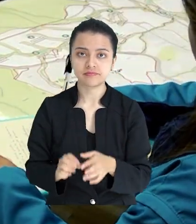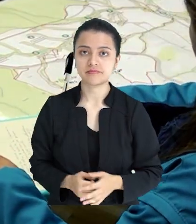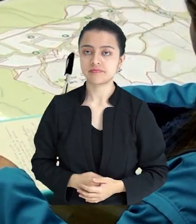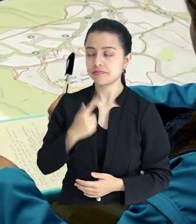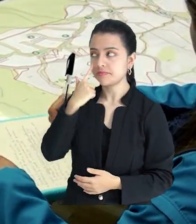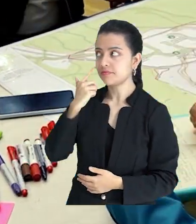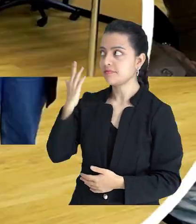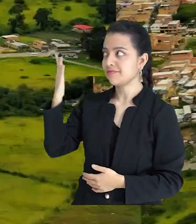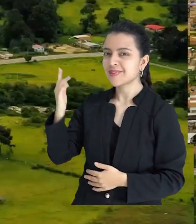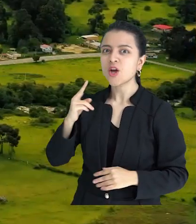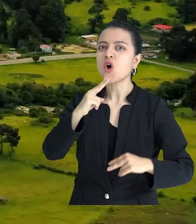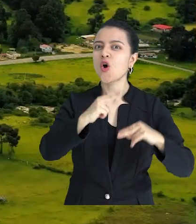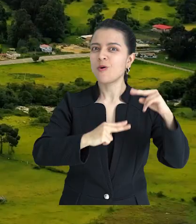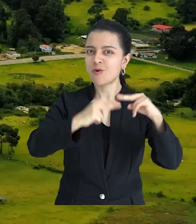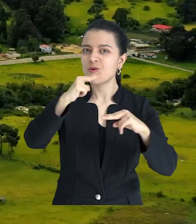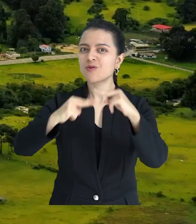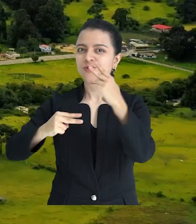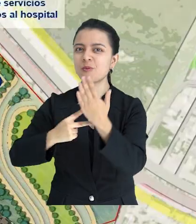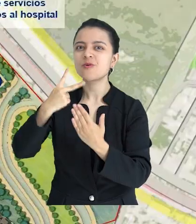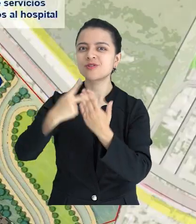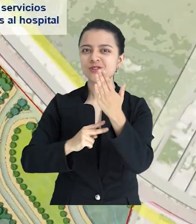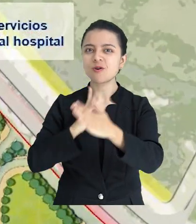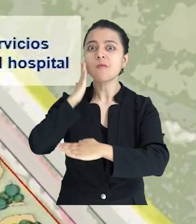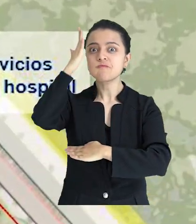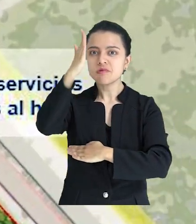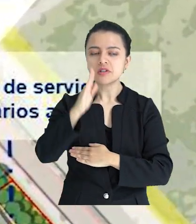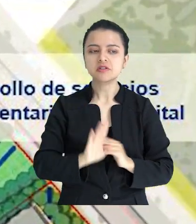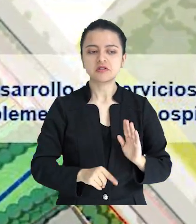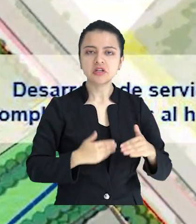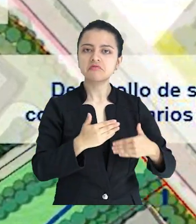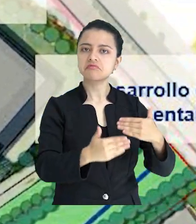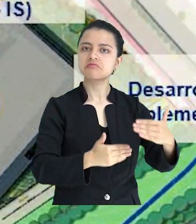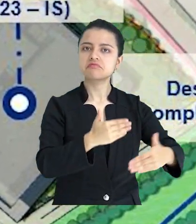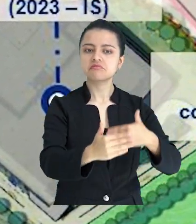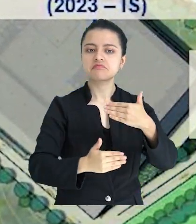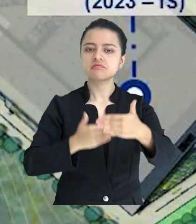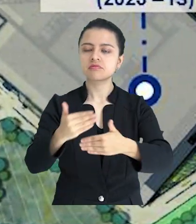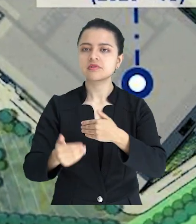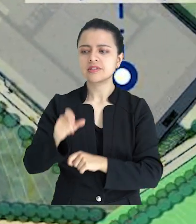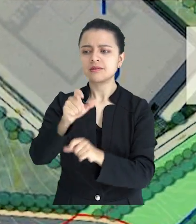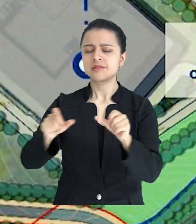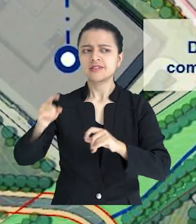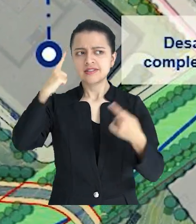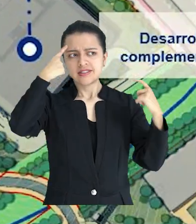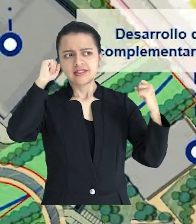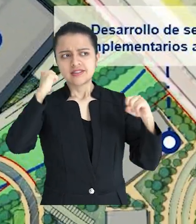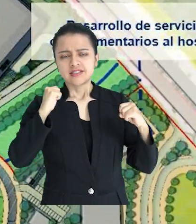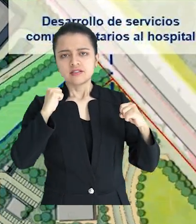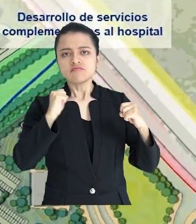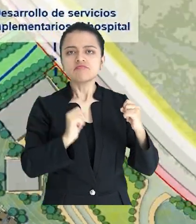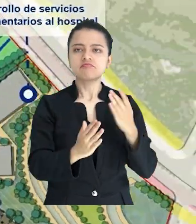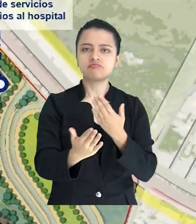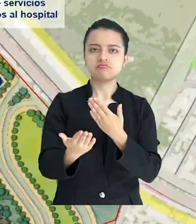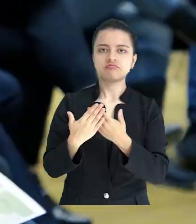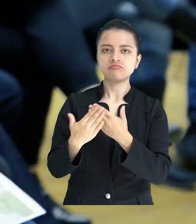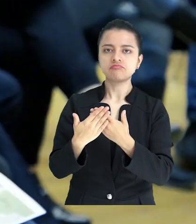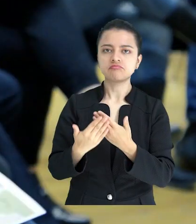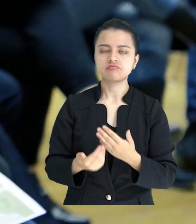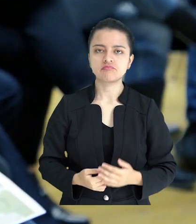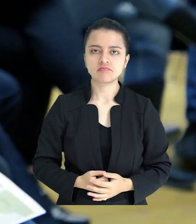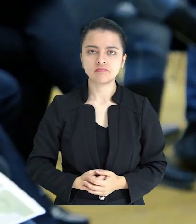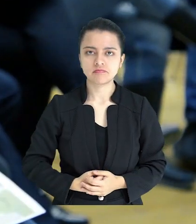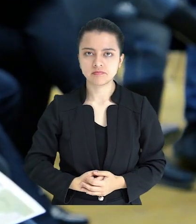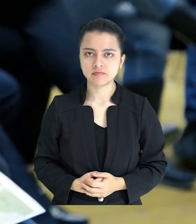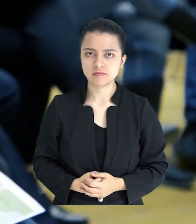unidades de actuación UG1 y UG2 en las cuales se encuentran en desarrollo y los líderes han planteado todas sus inquietudes